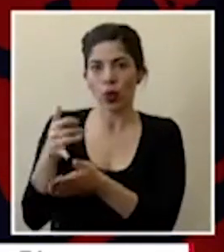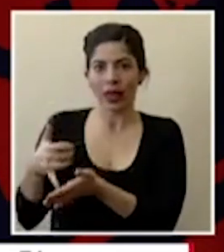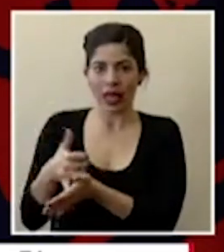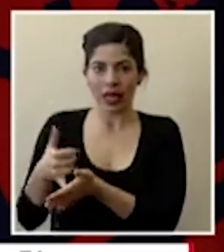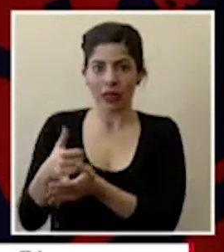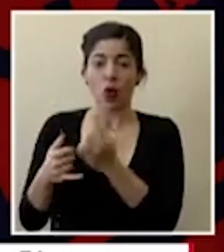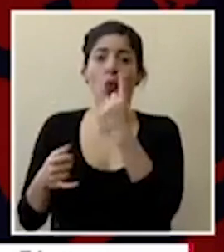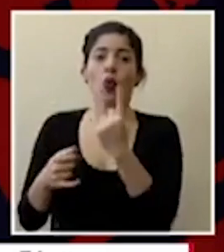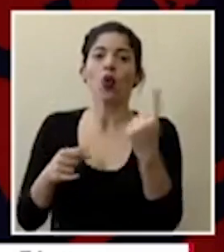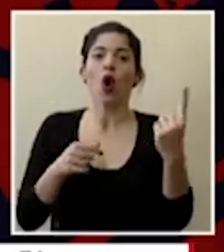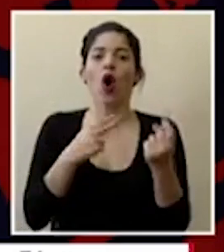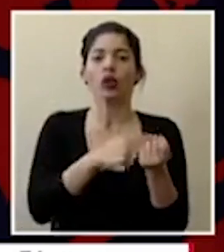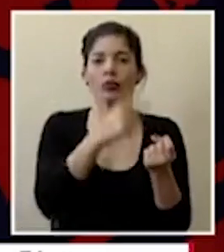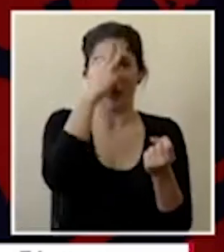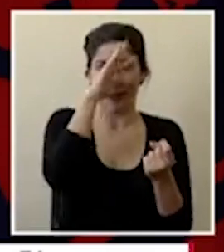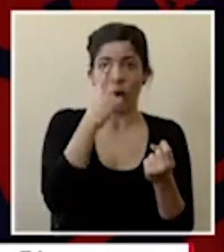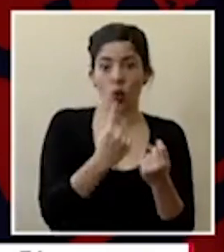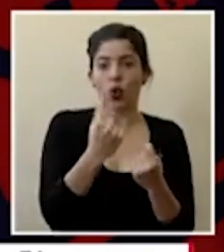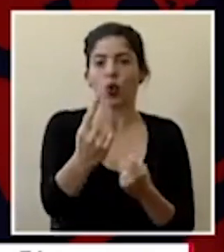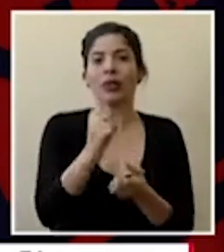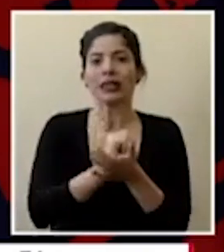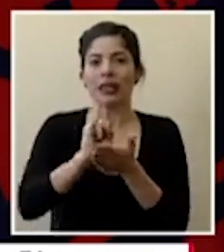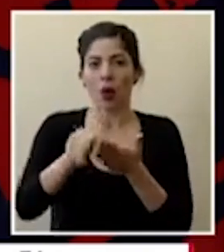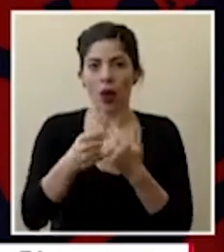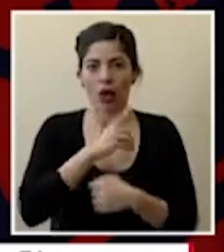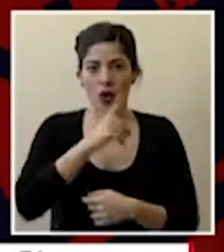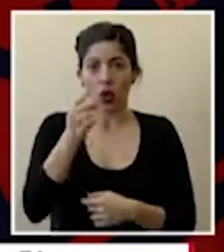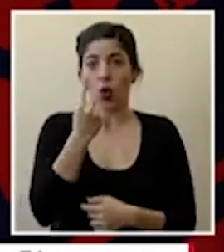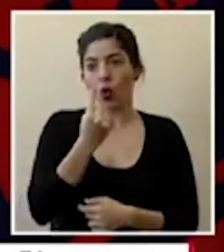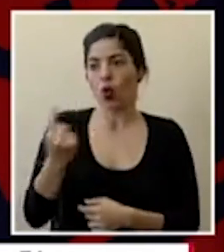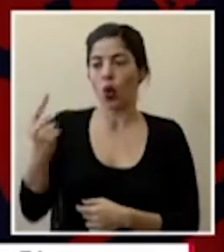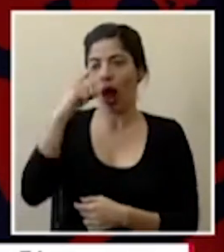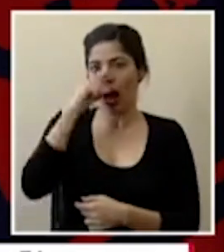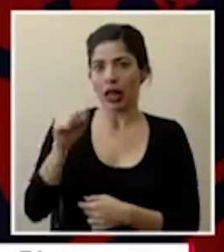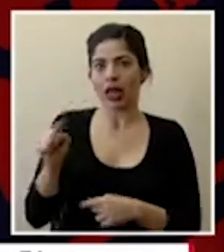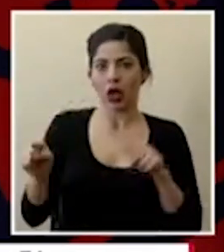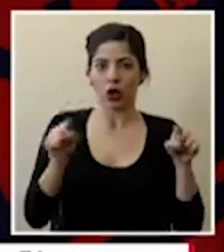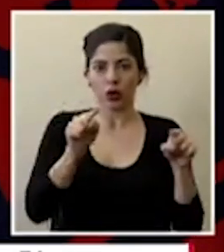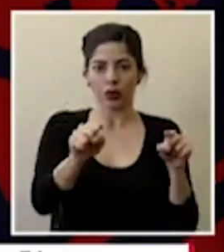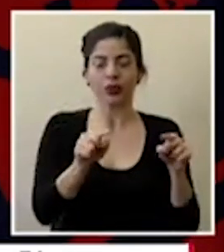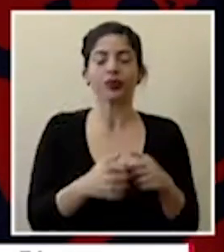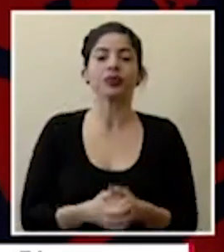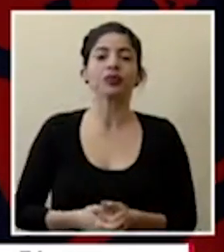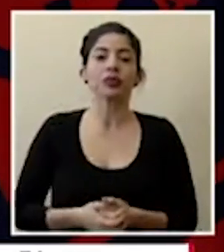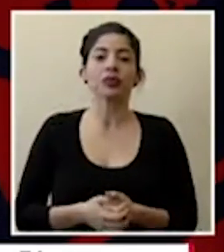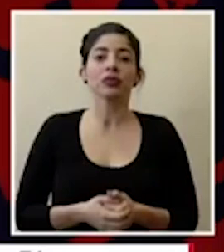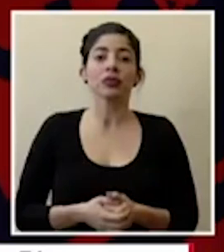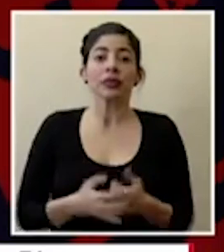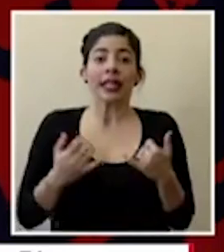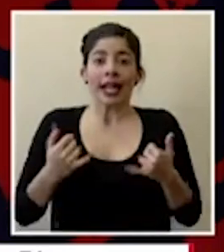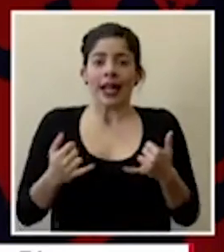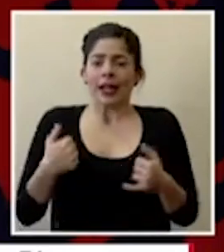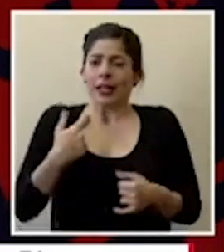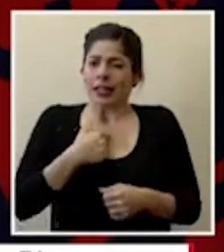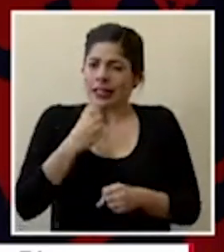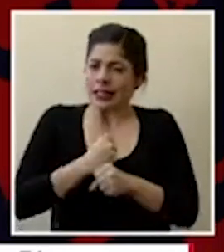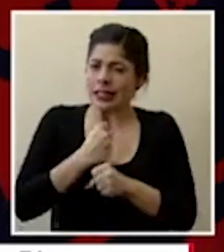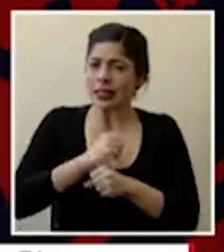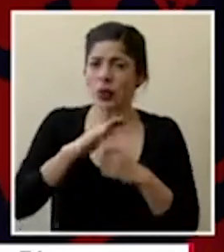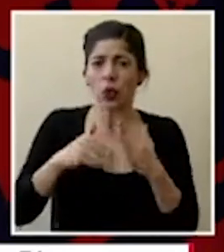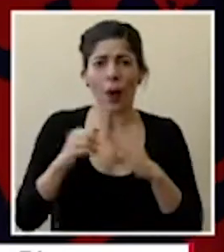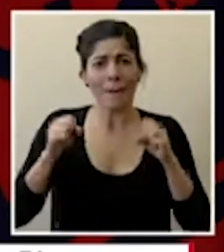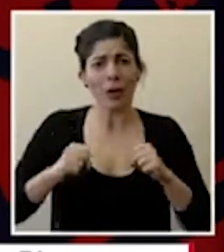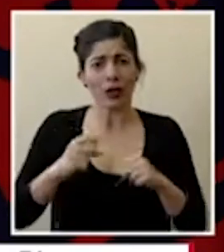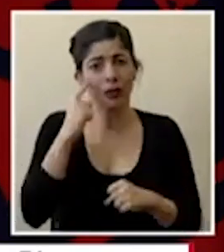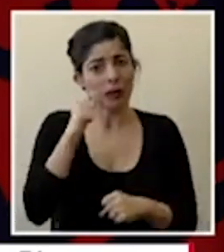uno en el hospital méxico uno en el hospital san juan de dios y uno en el calderón guardia este estamos haciendo todo lo posible para